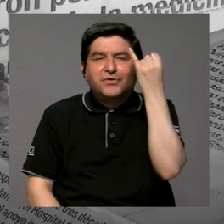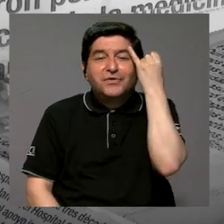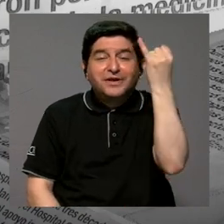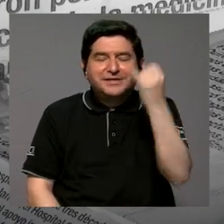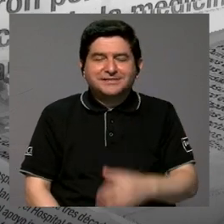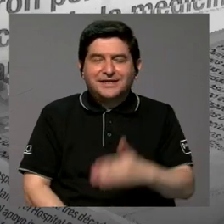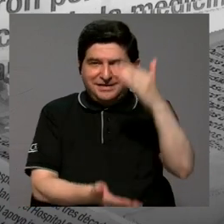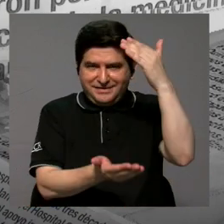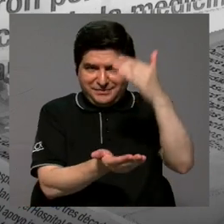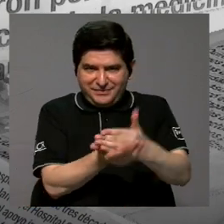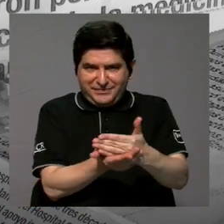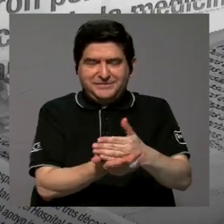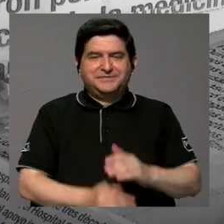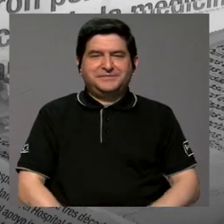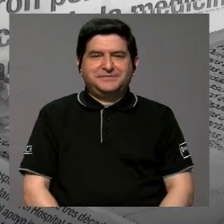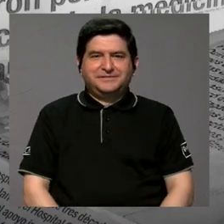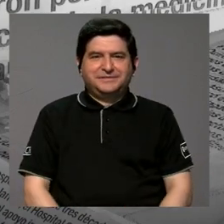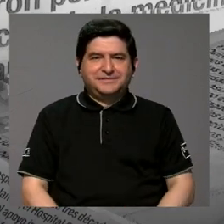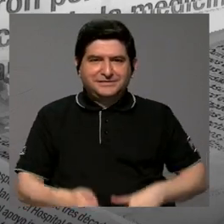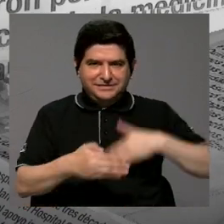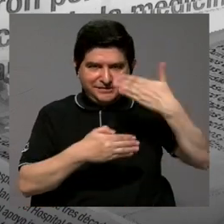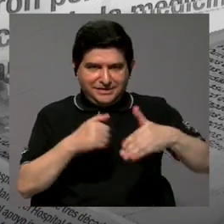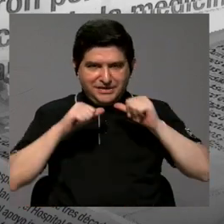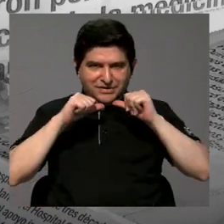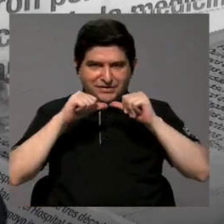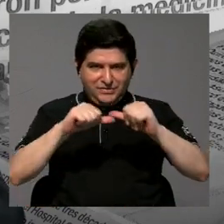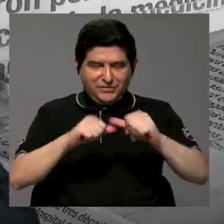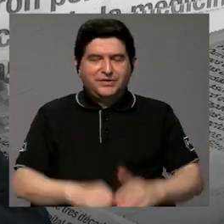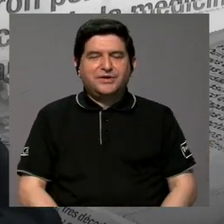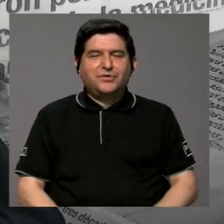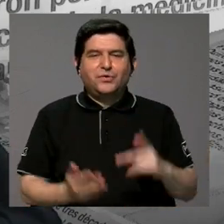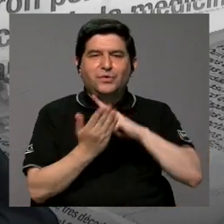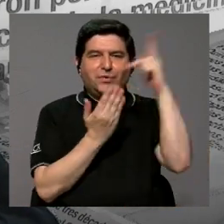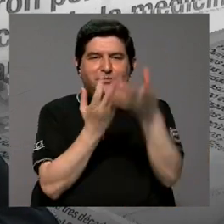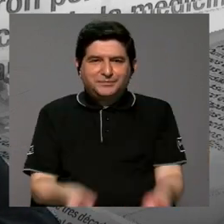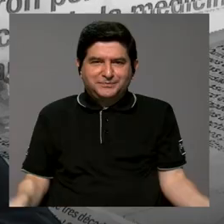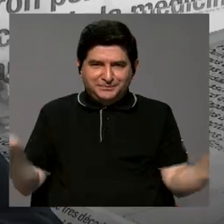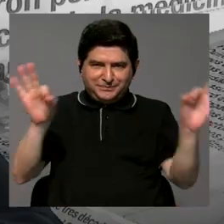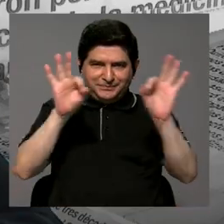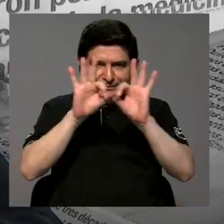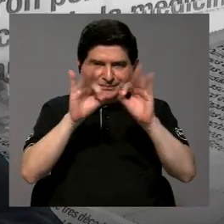esas palabras, vamos a hacer una pausa y enseguida estamos de regreso con lo que importa.